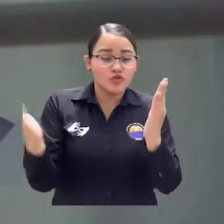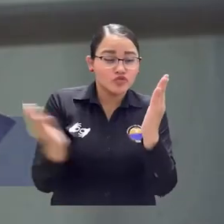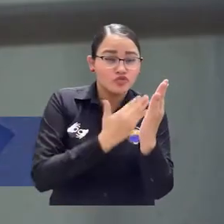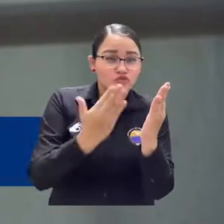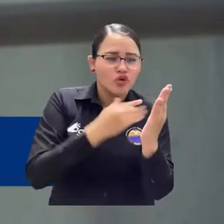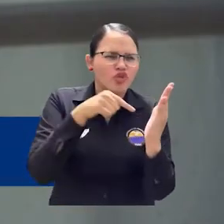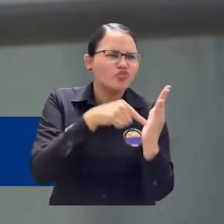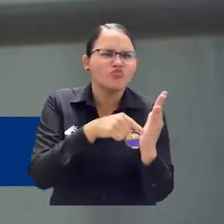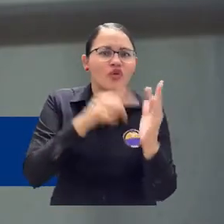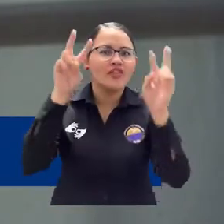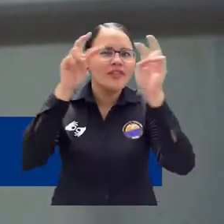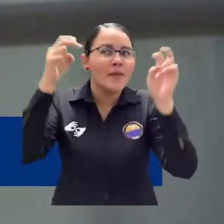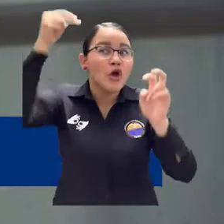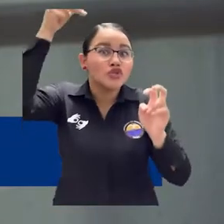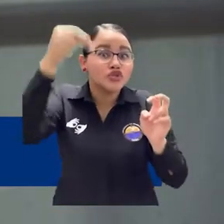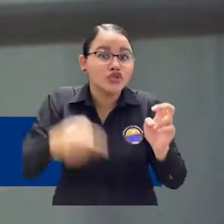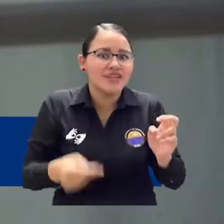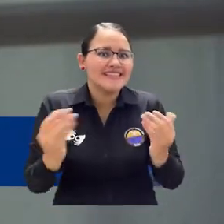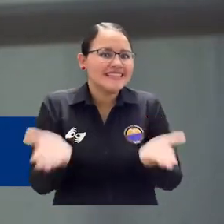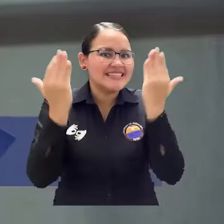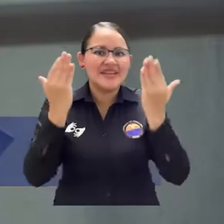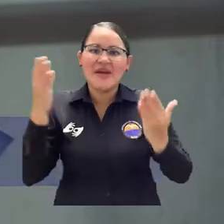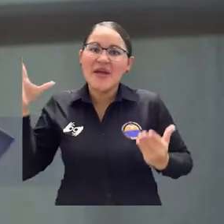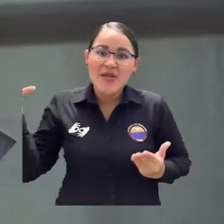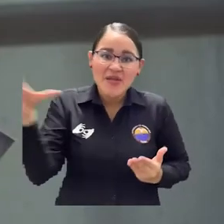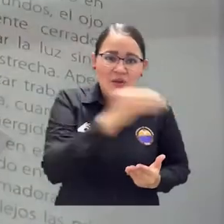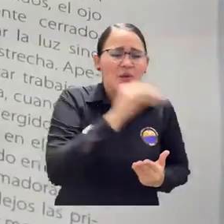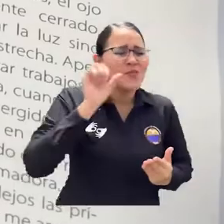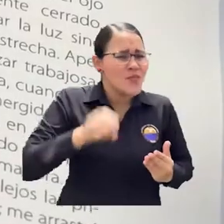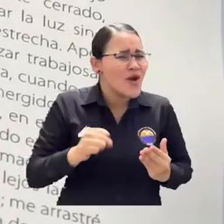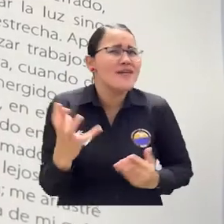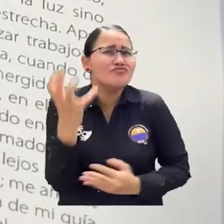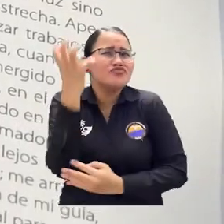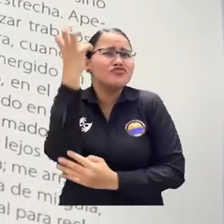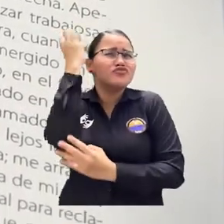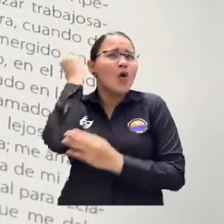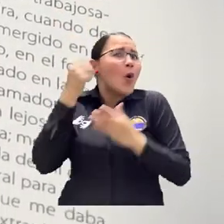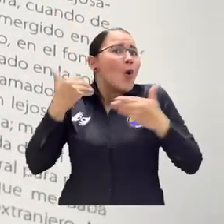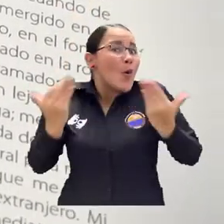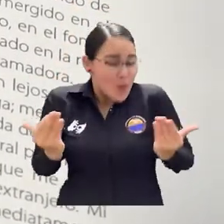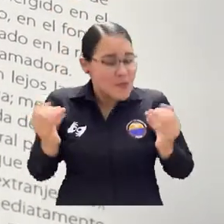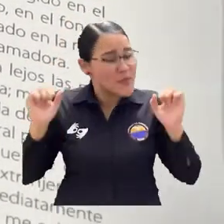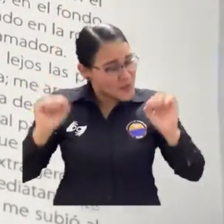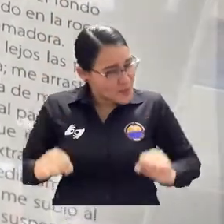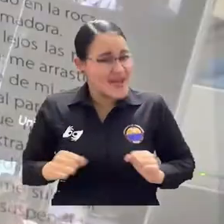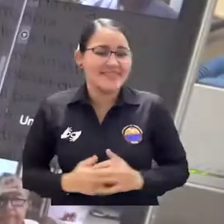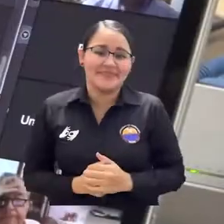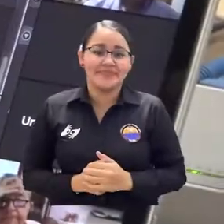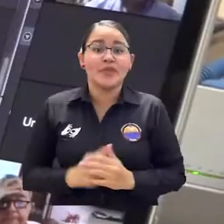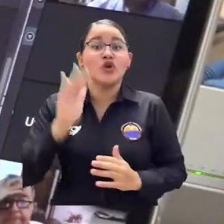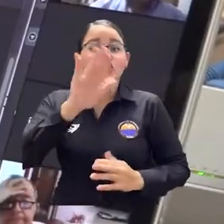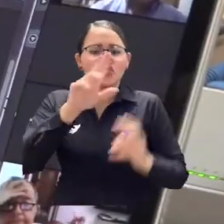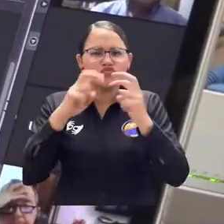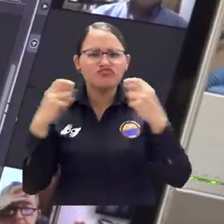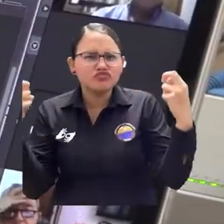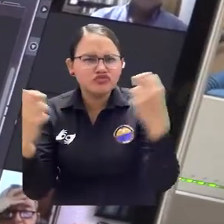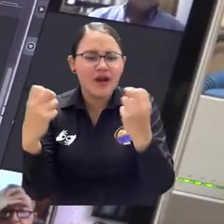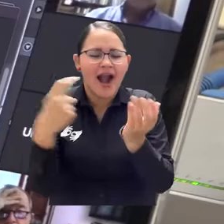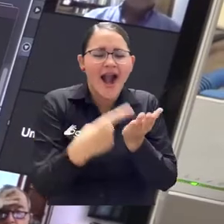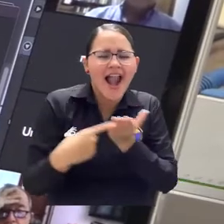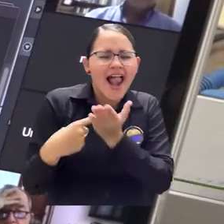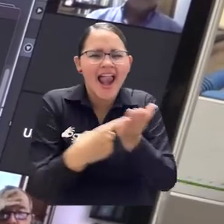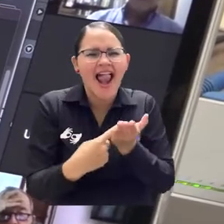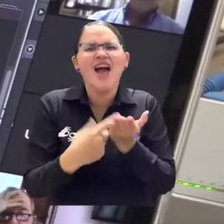Los libros de historia son máquinas del tiempo, que están accesibles para todos. Con un conversatorio que se tomó las